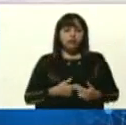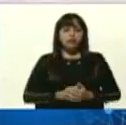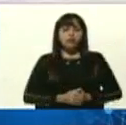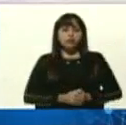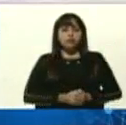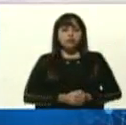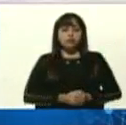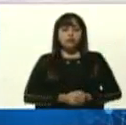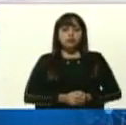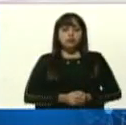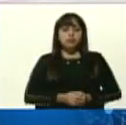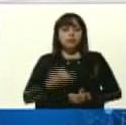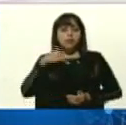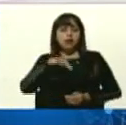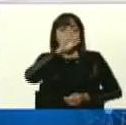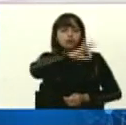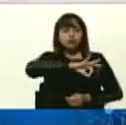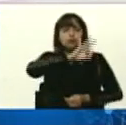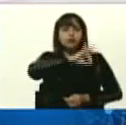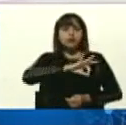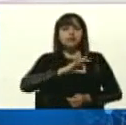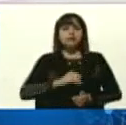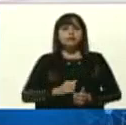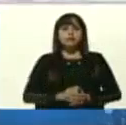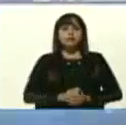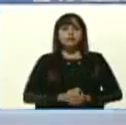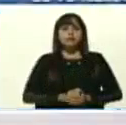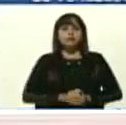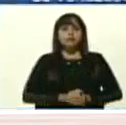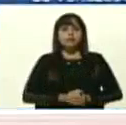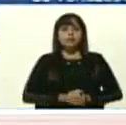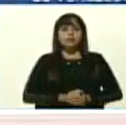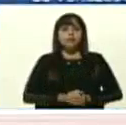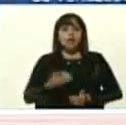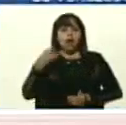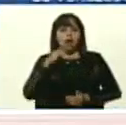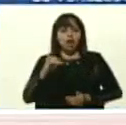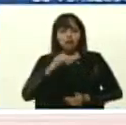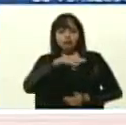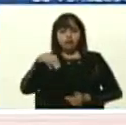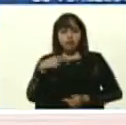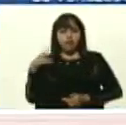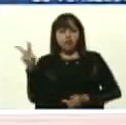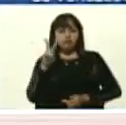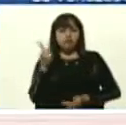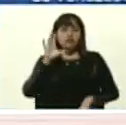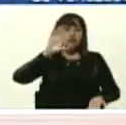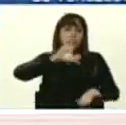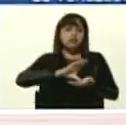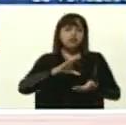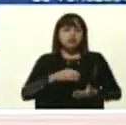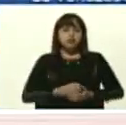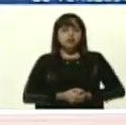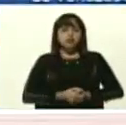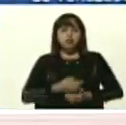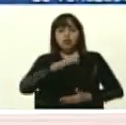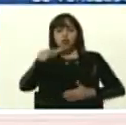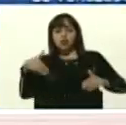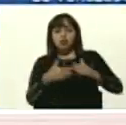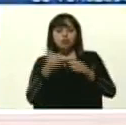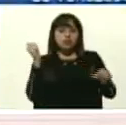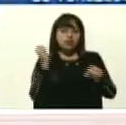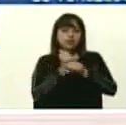que pone a la sociedad, que pone a nuestra Venezuela en el centro de todo el